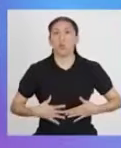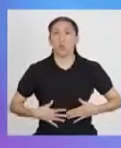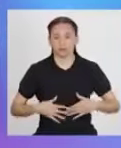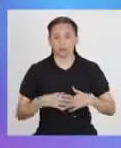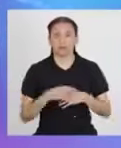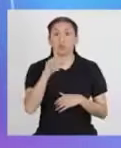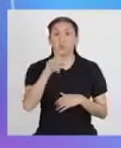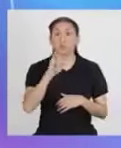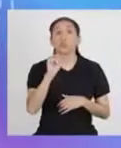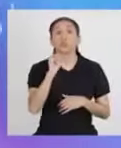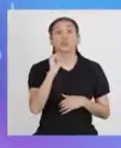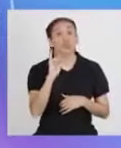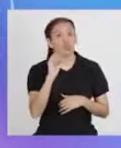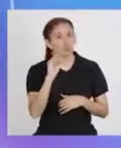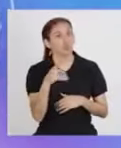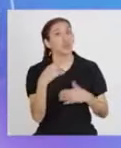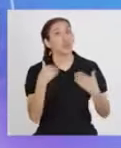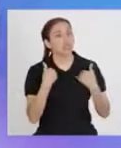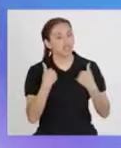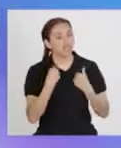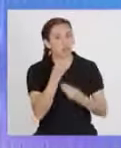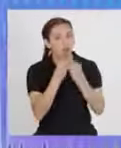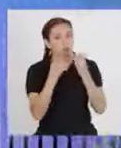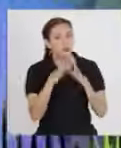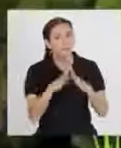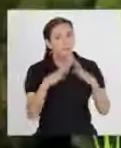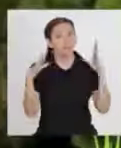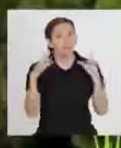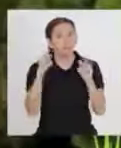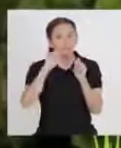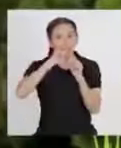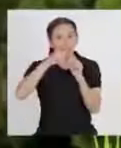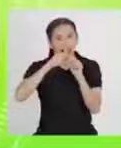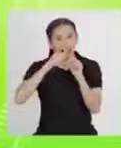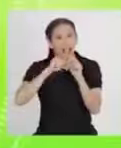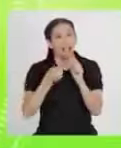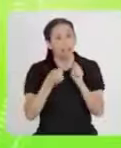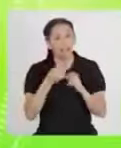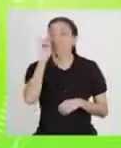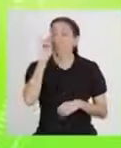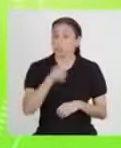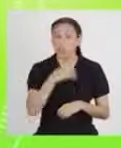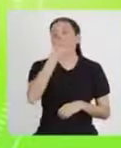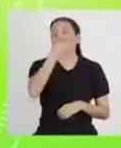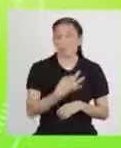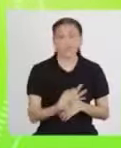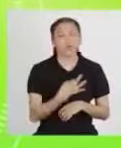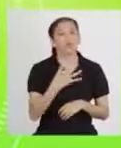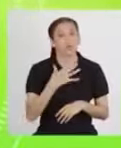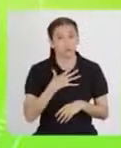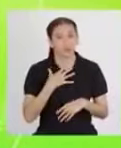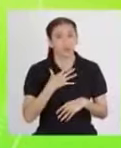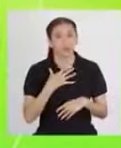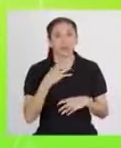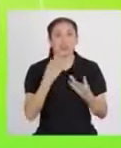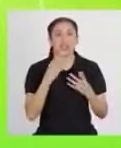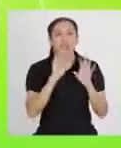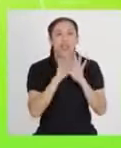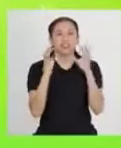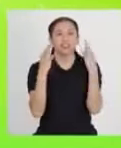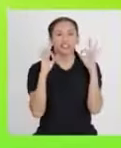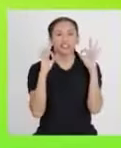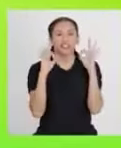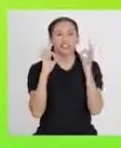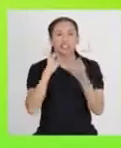Lucio debe de comer bastantes habas, ¿cierto? Sí, muy cierto, Linda. El solterito de